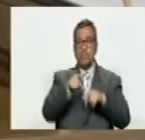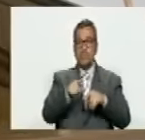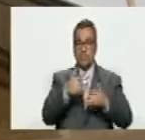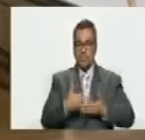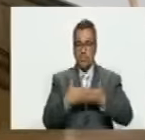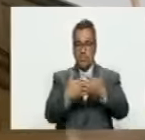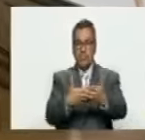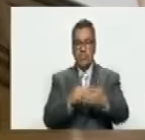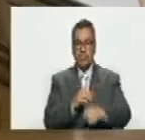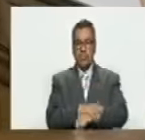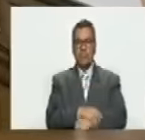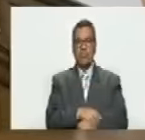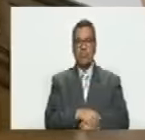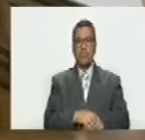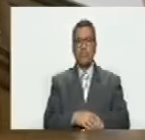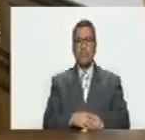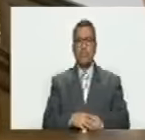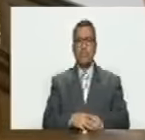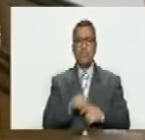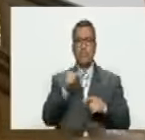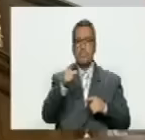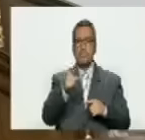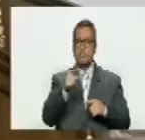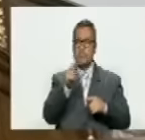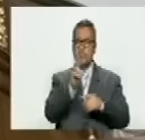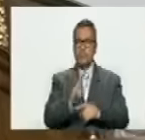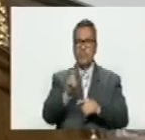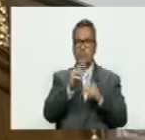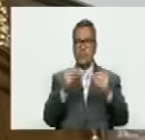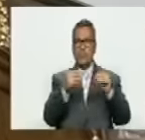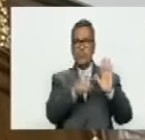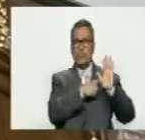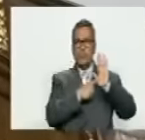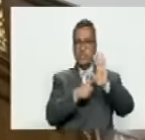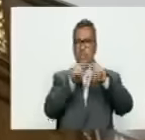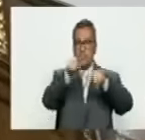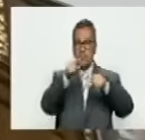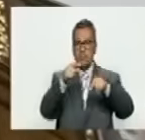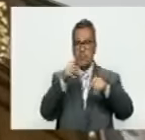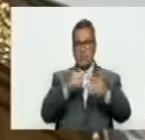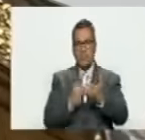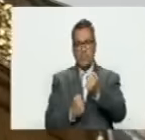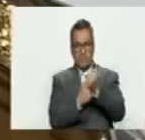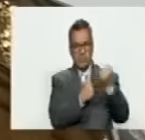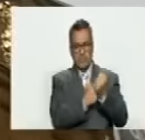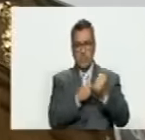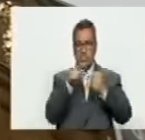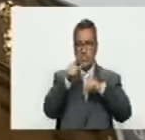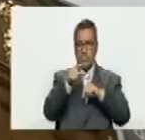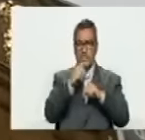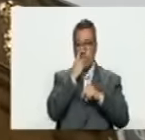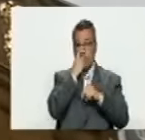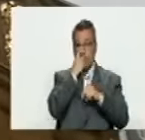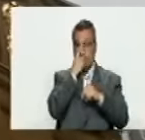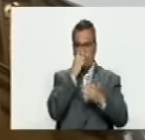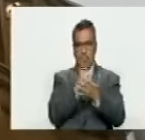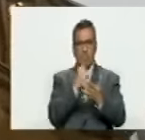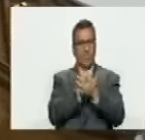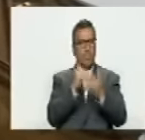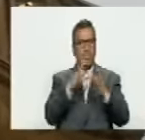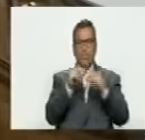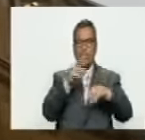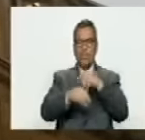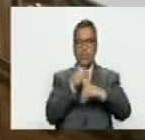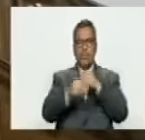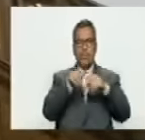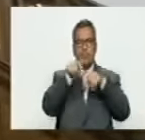propuesta y voy a utilizar muchas imágenes para apoyarme en las pruebas todo lo que estamos